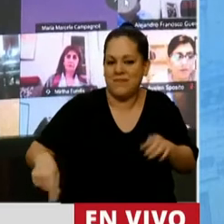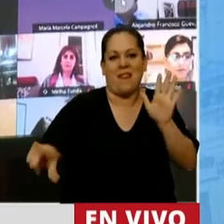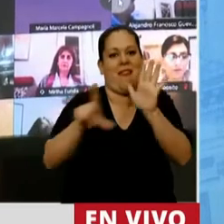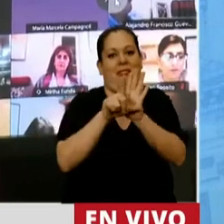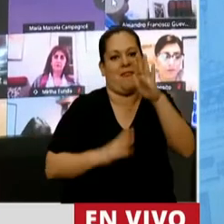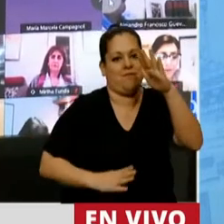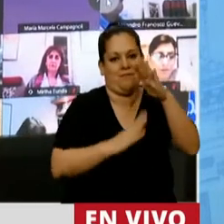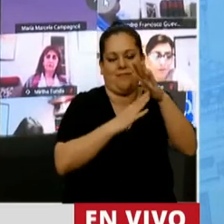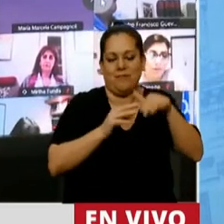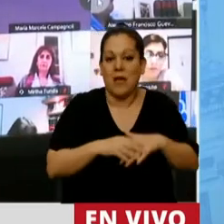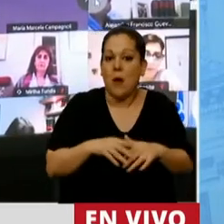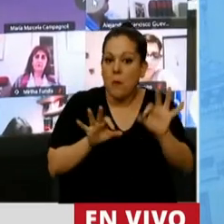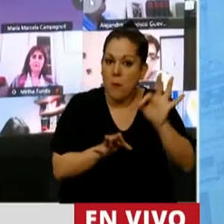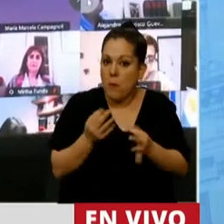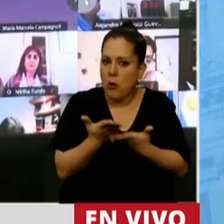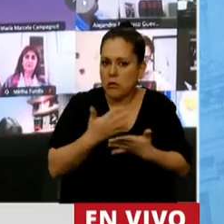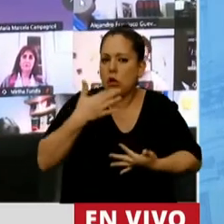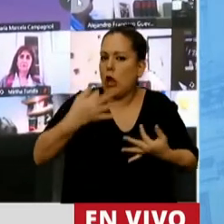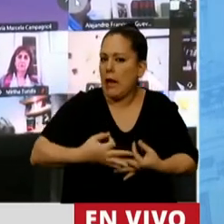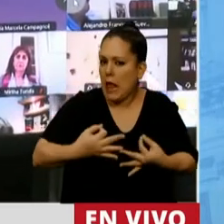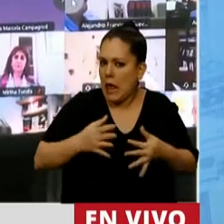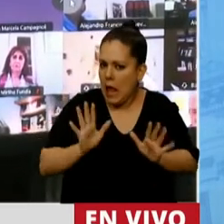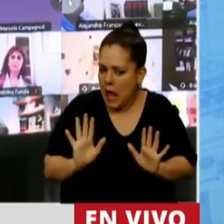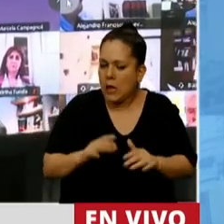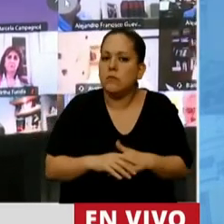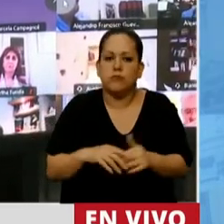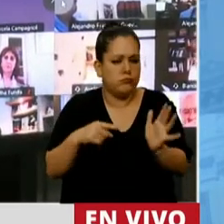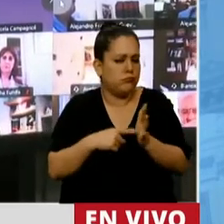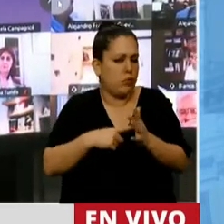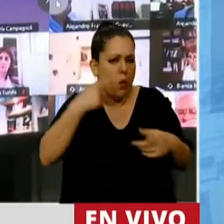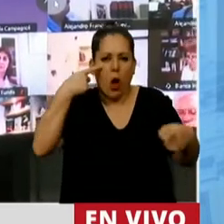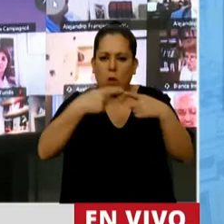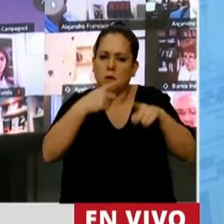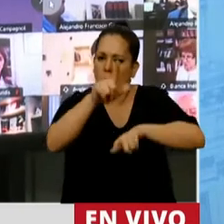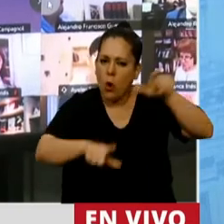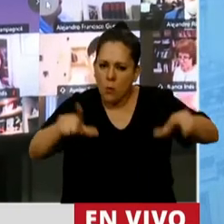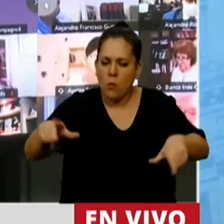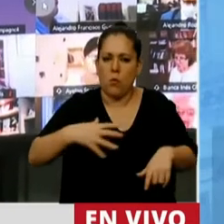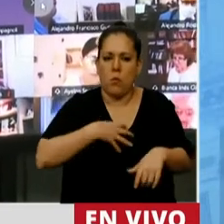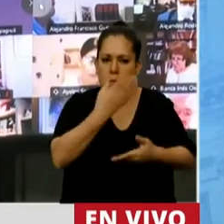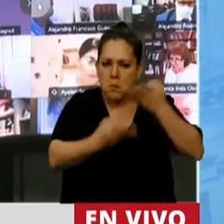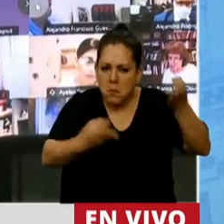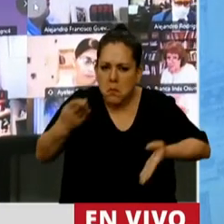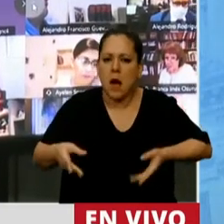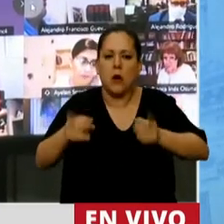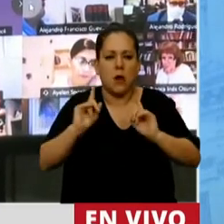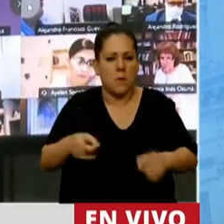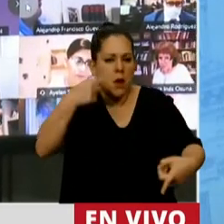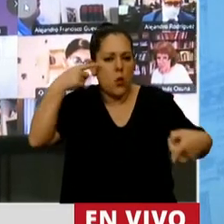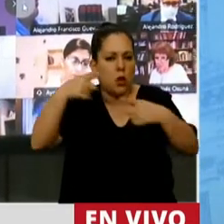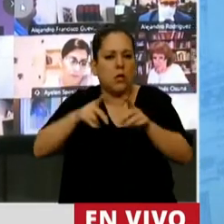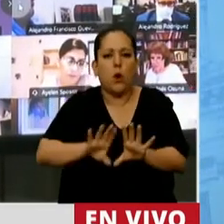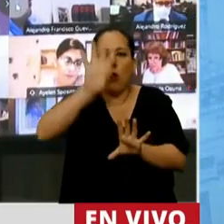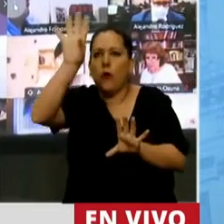proyecto que es real, que es profundamente humanitario, que es federal y que obviamente